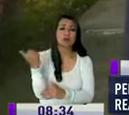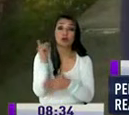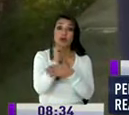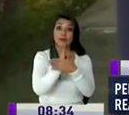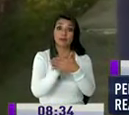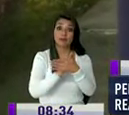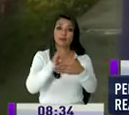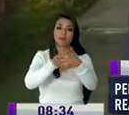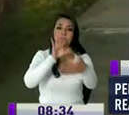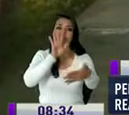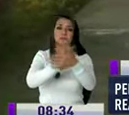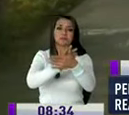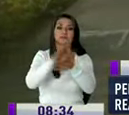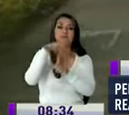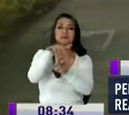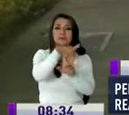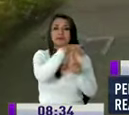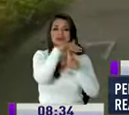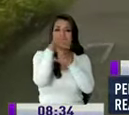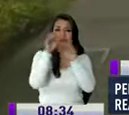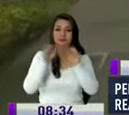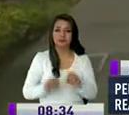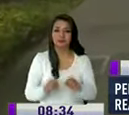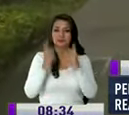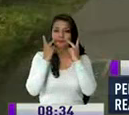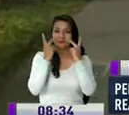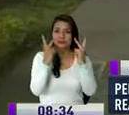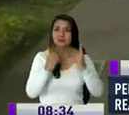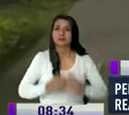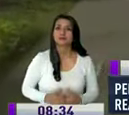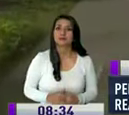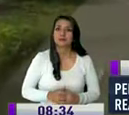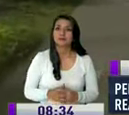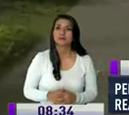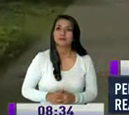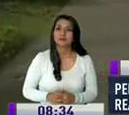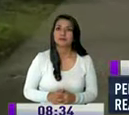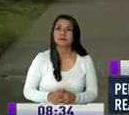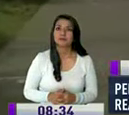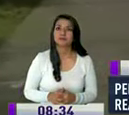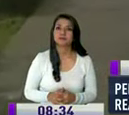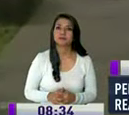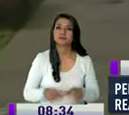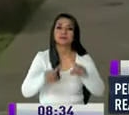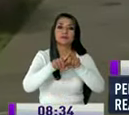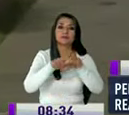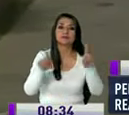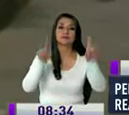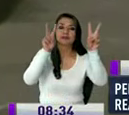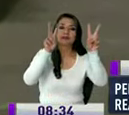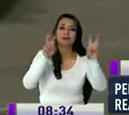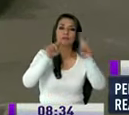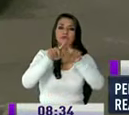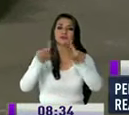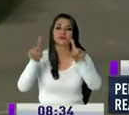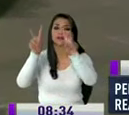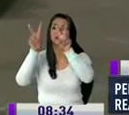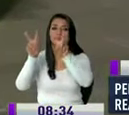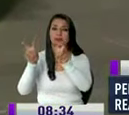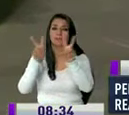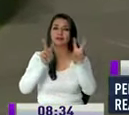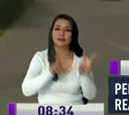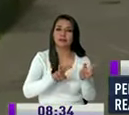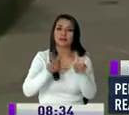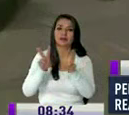plasmados en este parque como podemos observar estos bocetos tienen diferentes temáticas lamentablemente